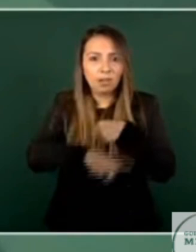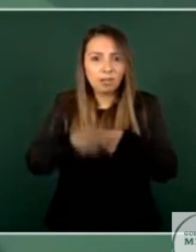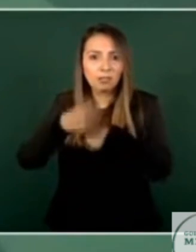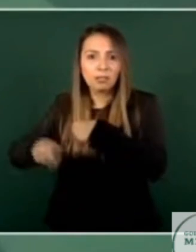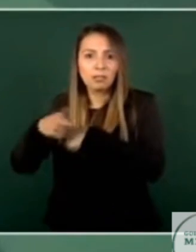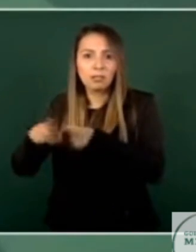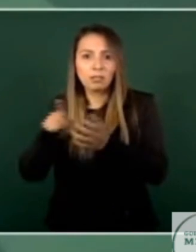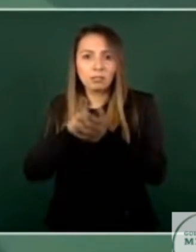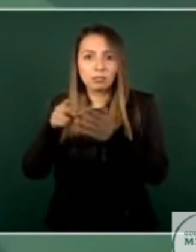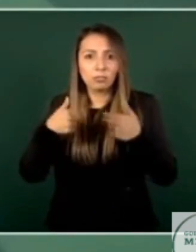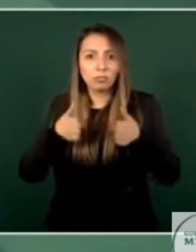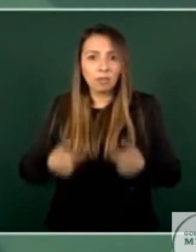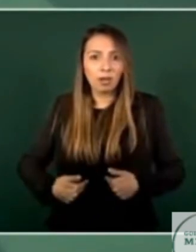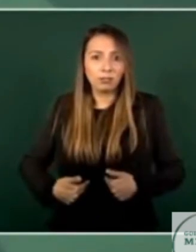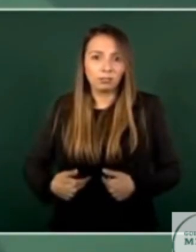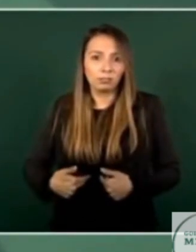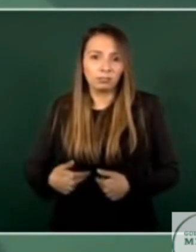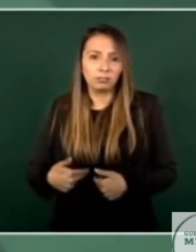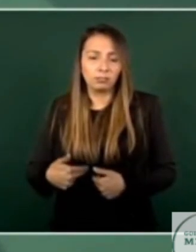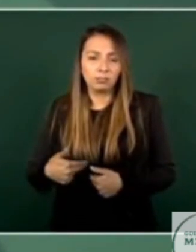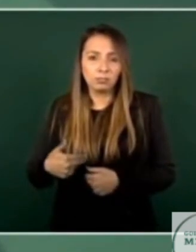como era antes